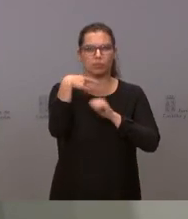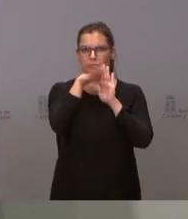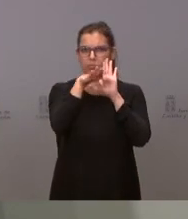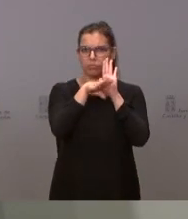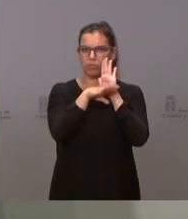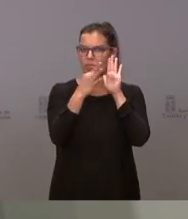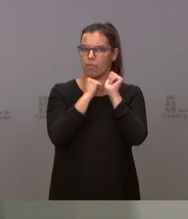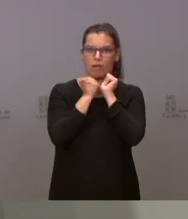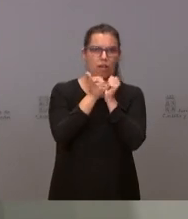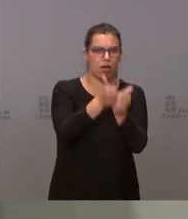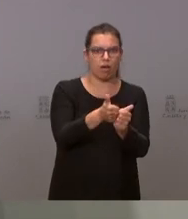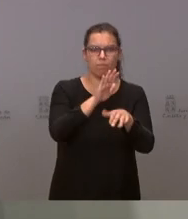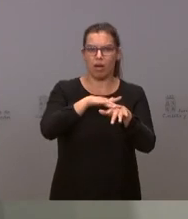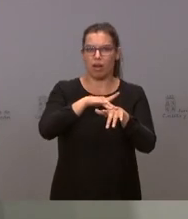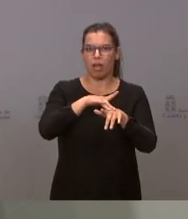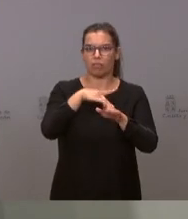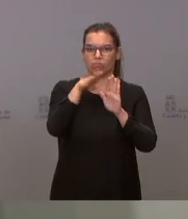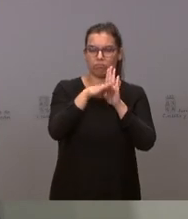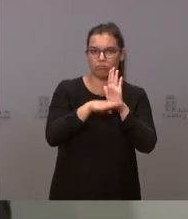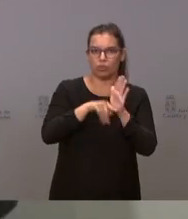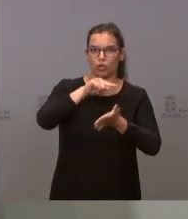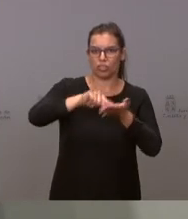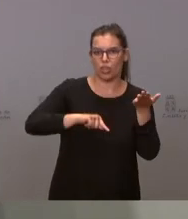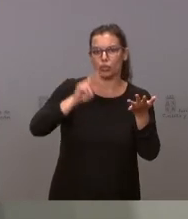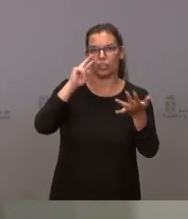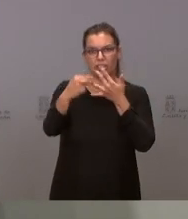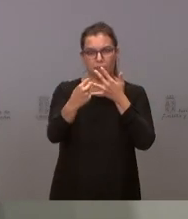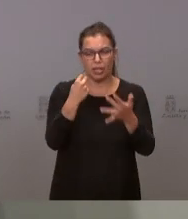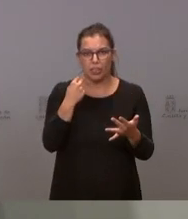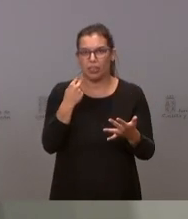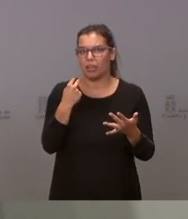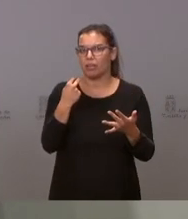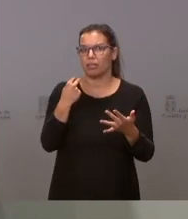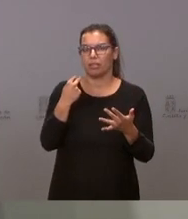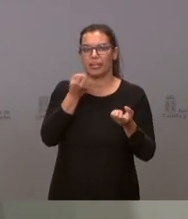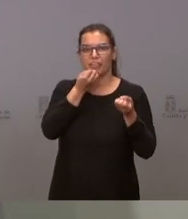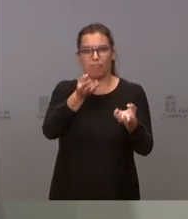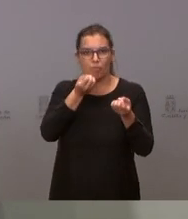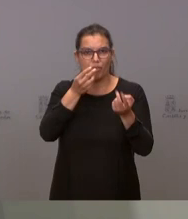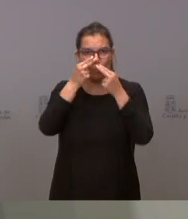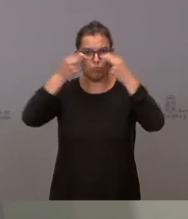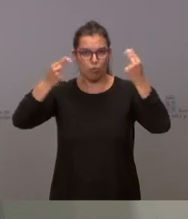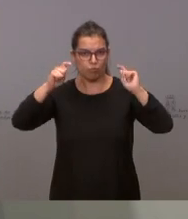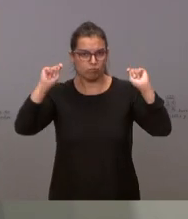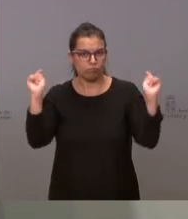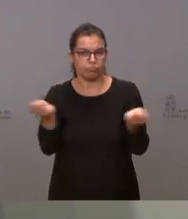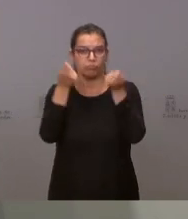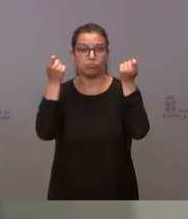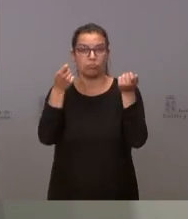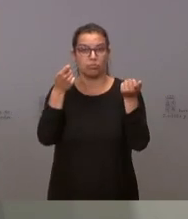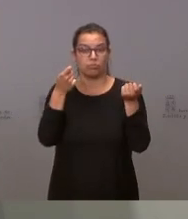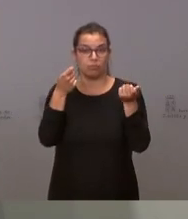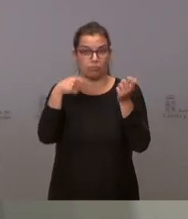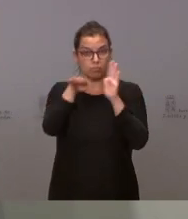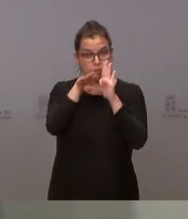de contratación, de transparencia, de información pública, que van a hacer que